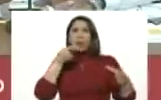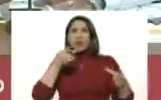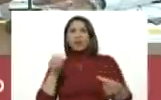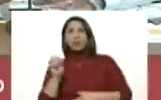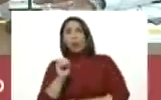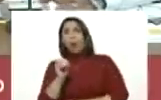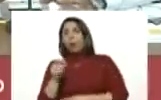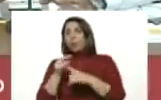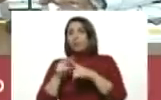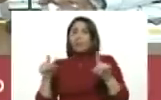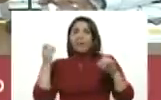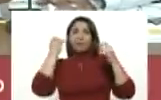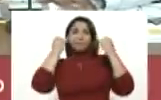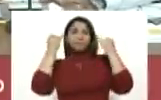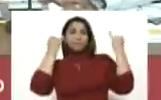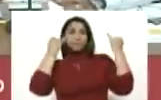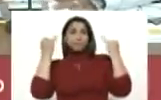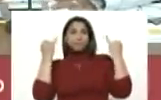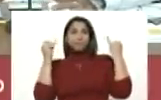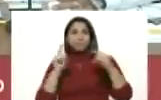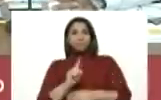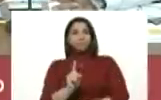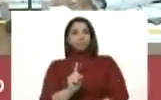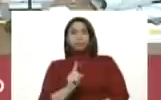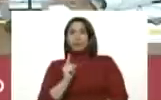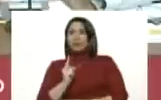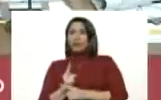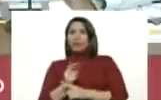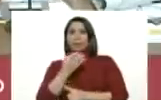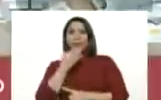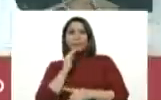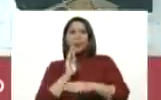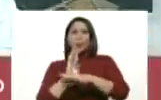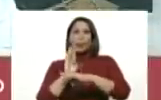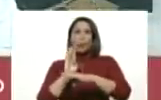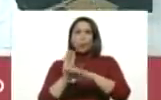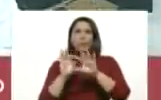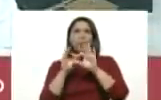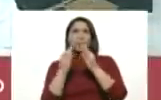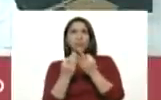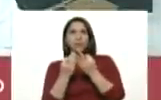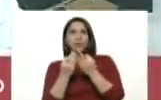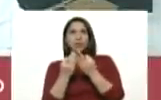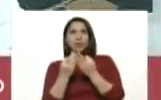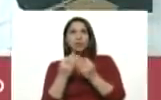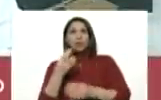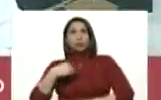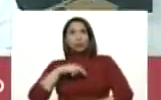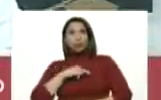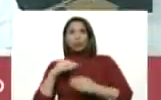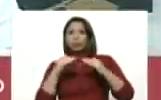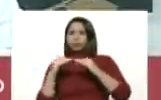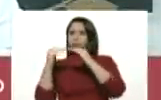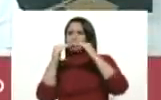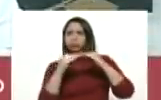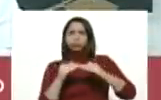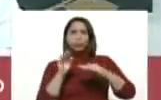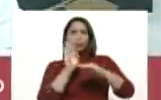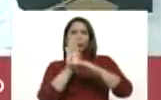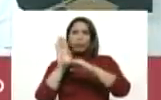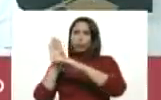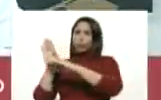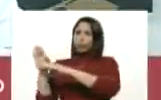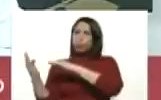Con diferencias ideológicas. No, no, no. Esto tiene que ver con el cuido de la familia. Nos cuidamos todos. Nos